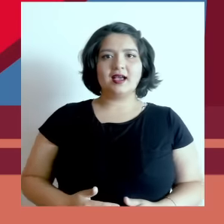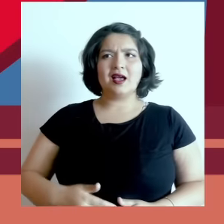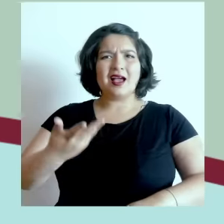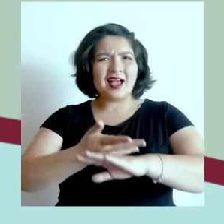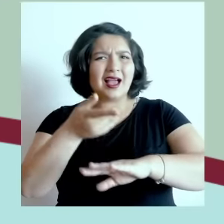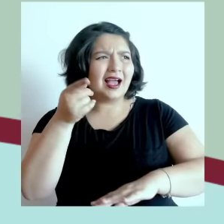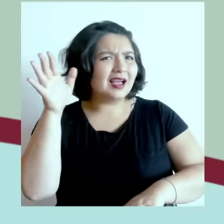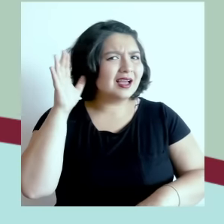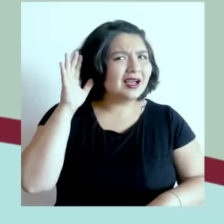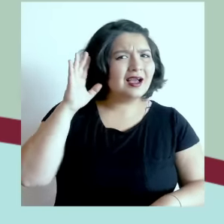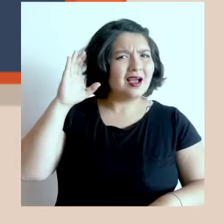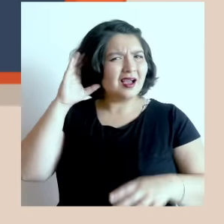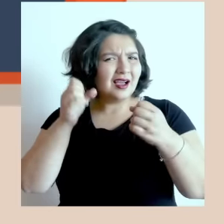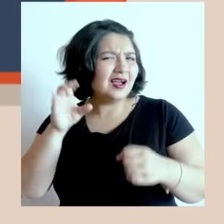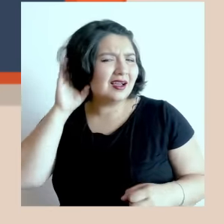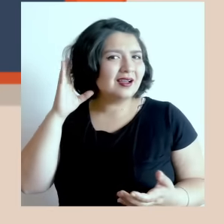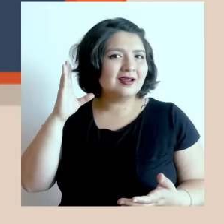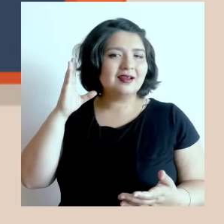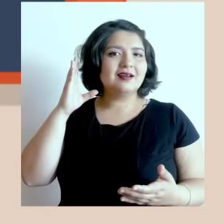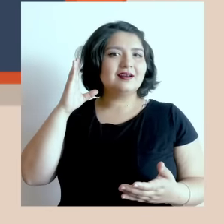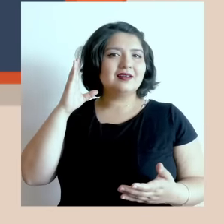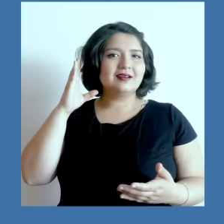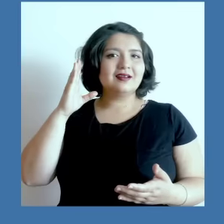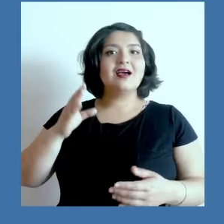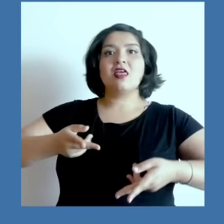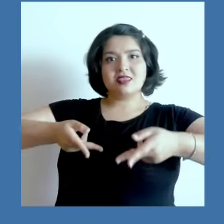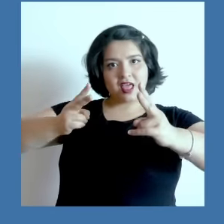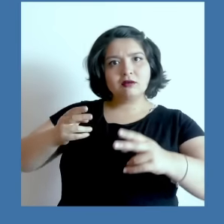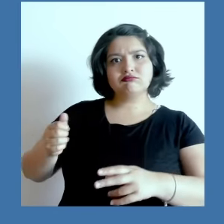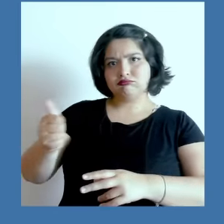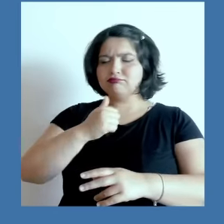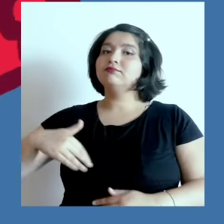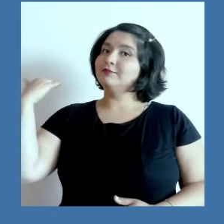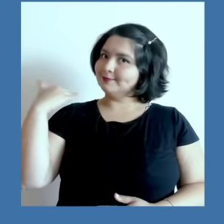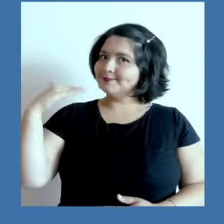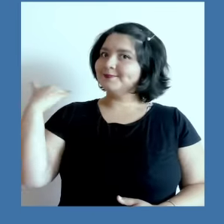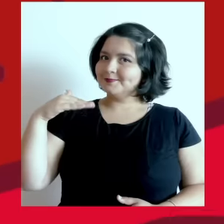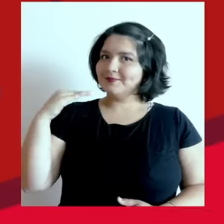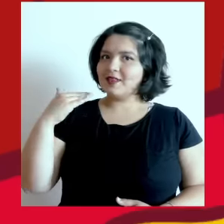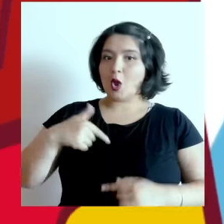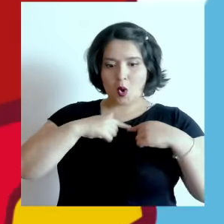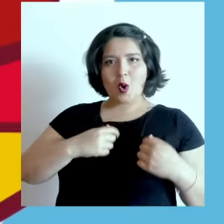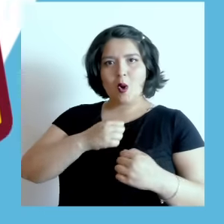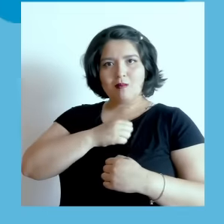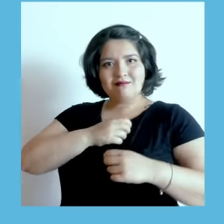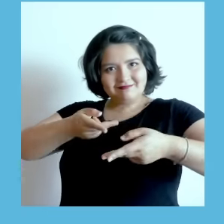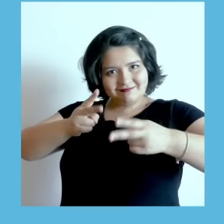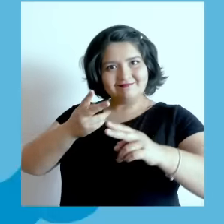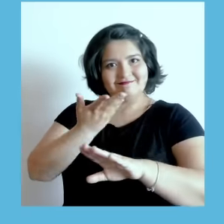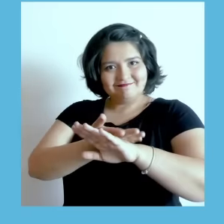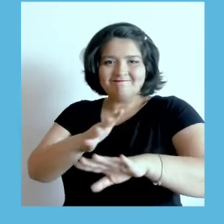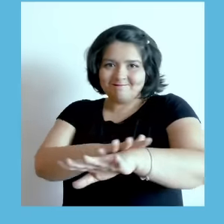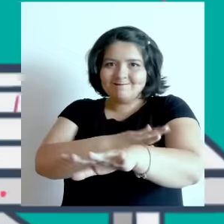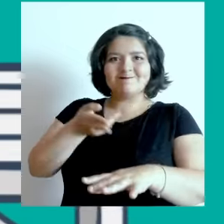¿Están ahí? ¿Me oyen? Los derechos de todos son importantes. Un corazón tiene derecho a volver